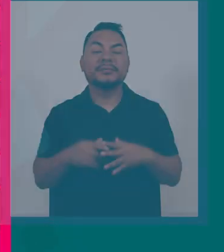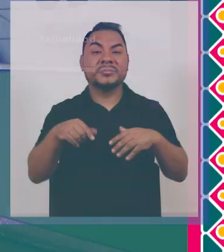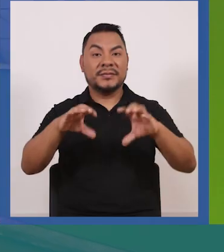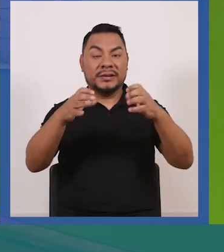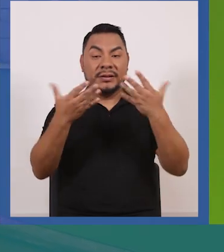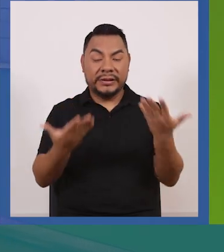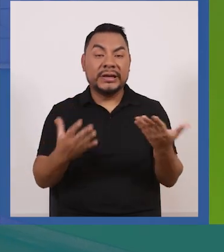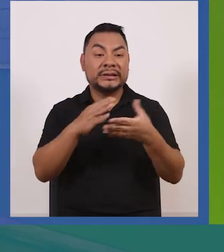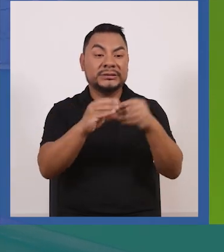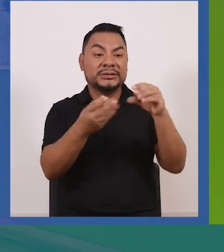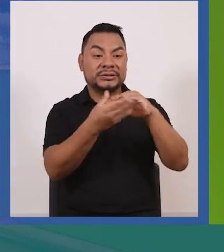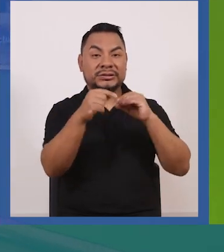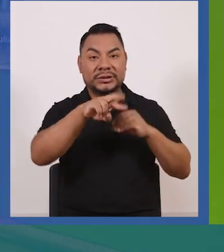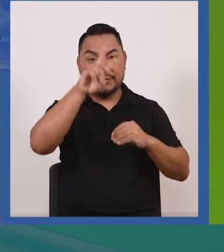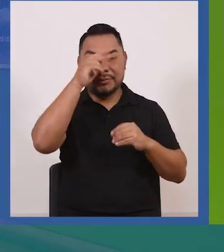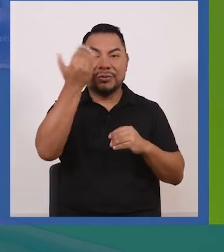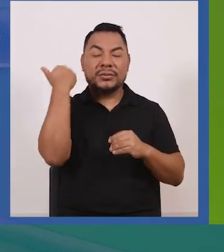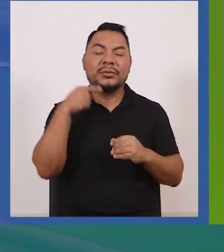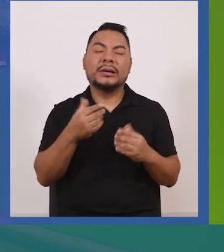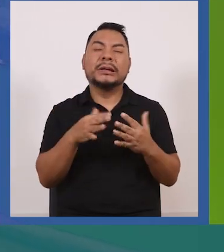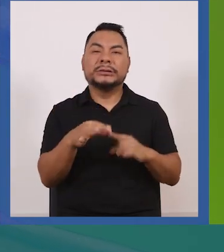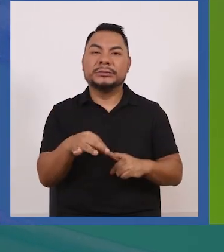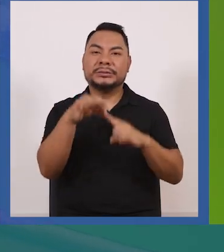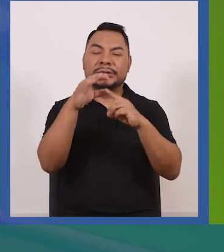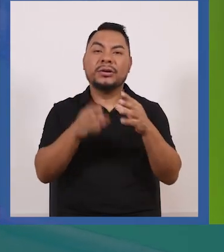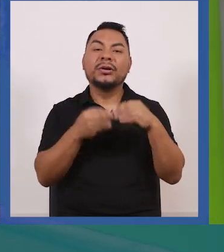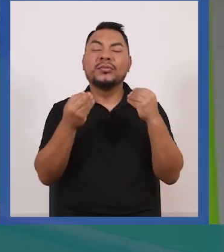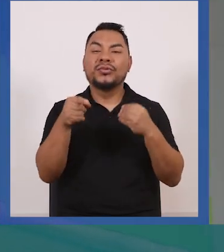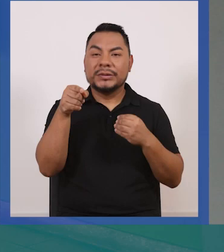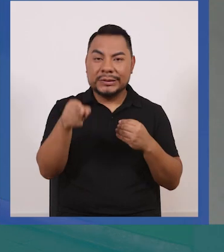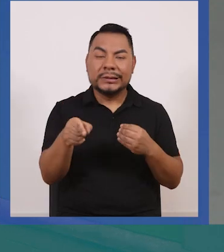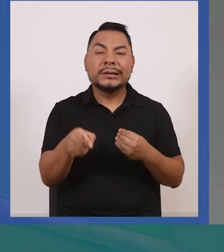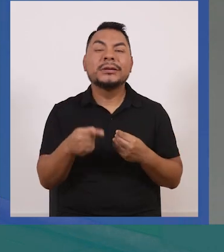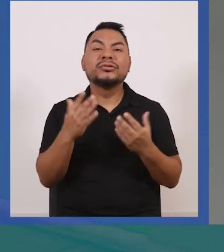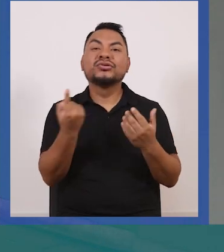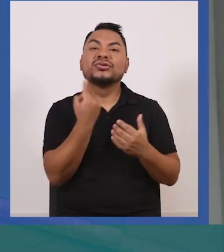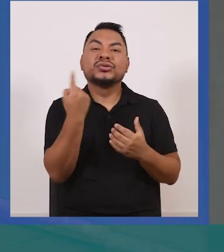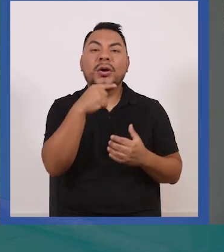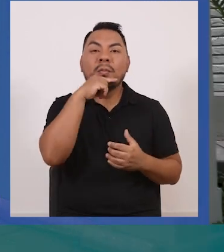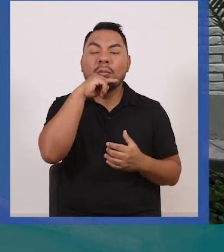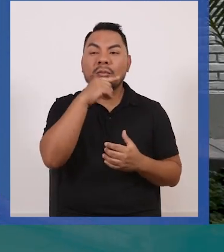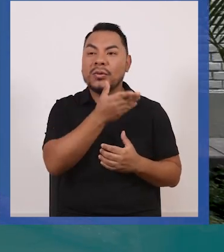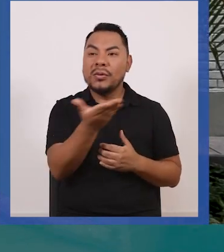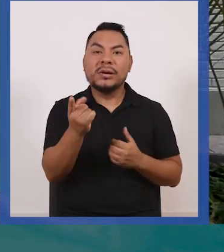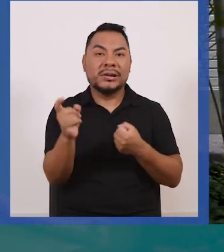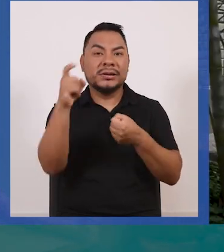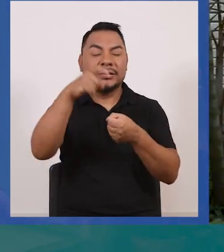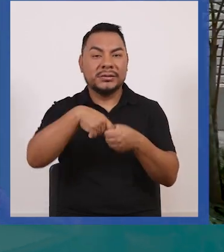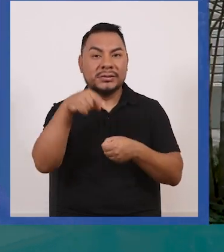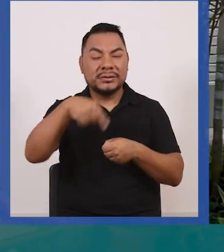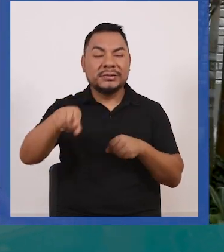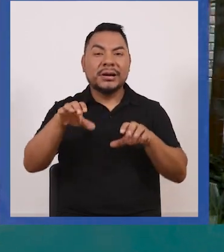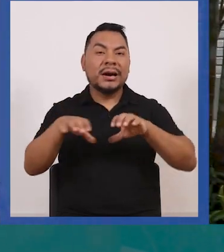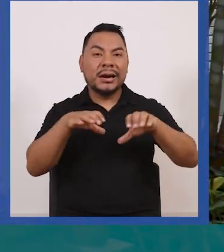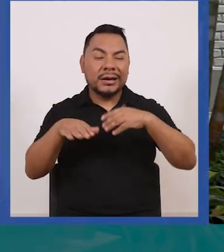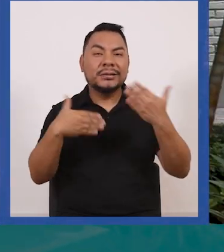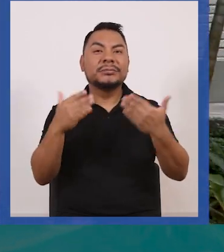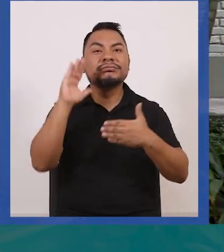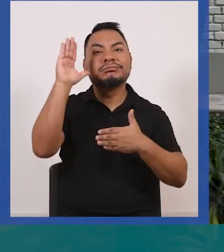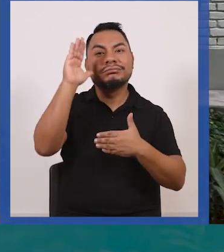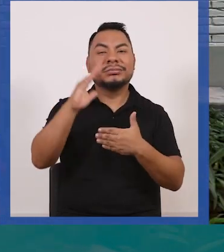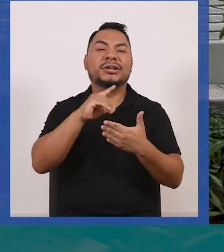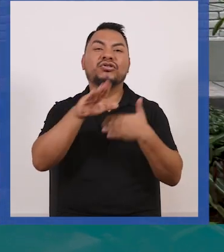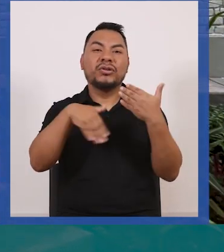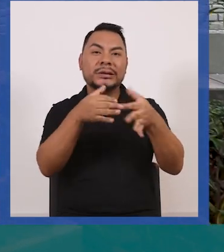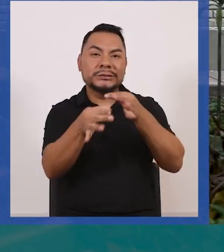esta clase de hitos del Bicentenario fue muy especial porque estuvo compuesta solo por alumnas que participaron activamente